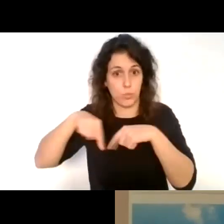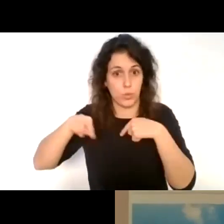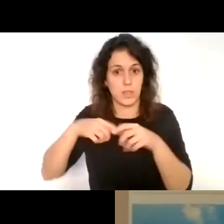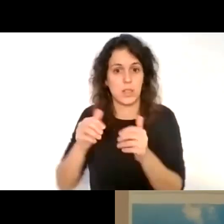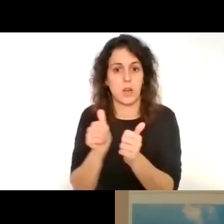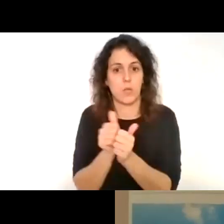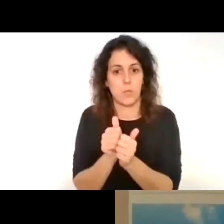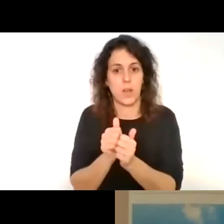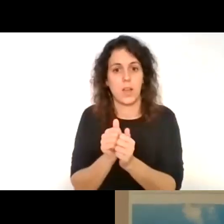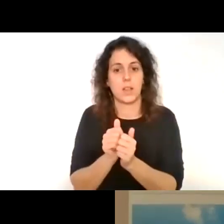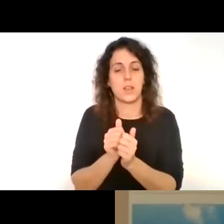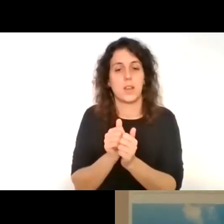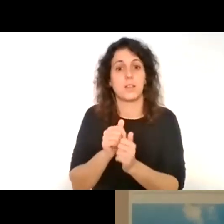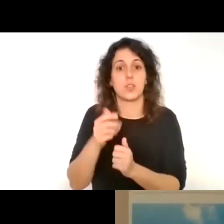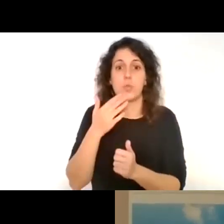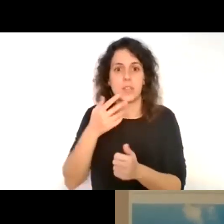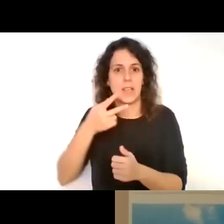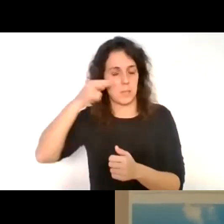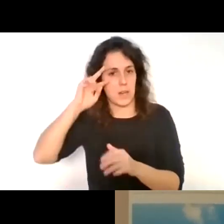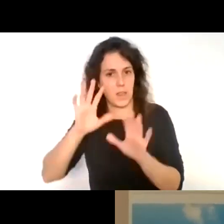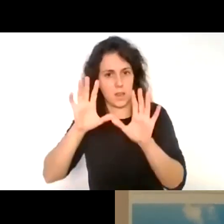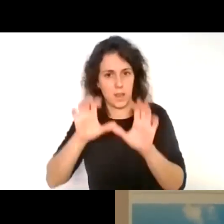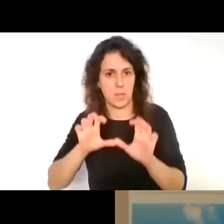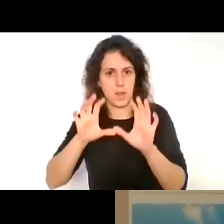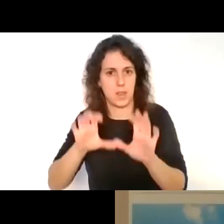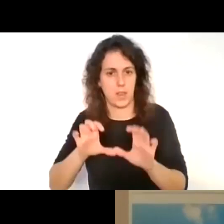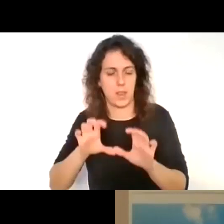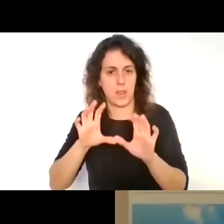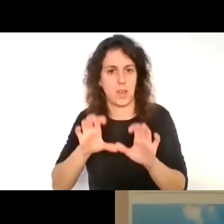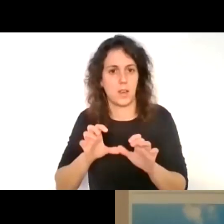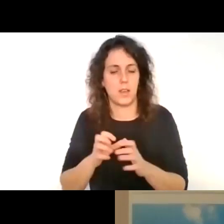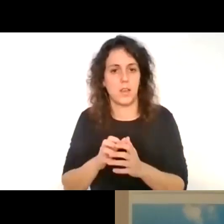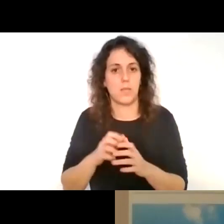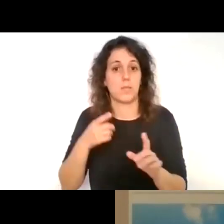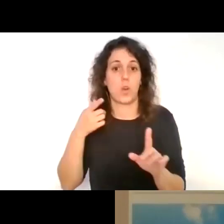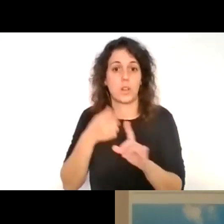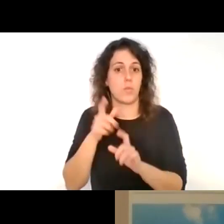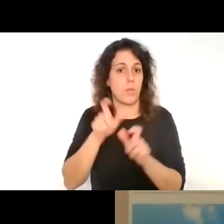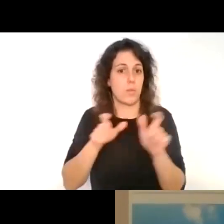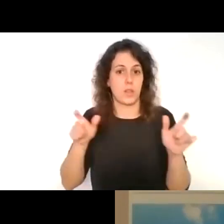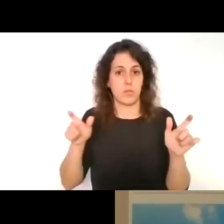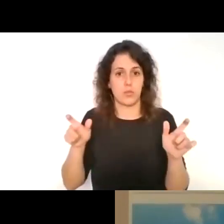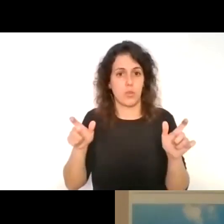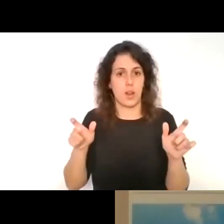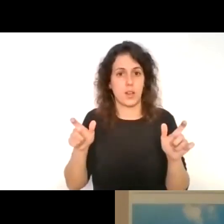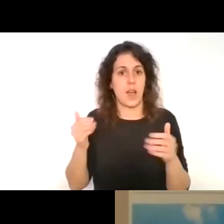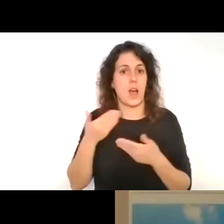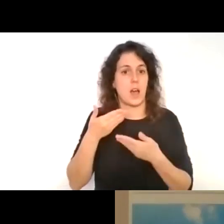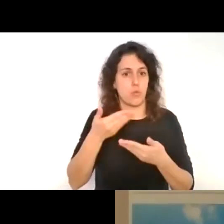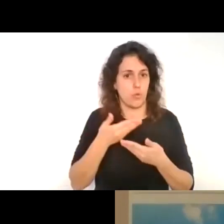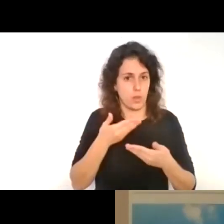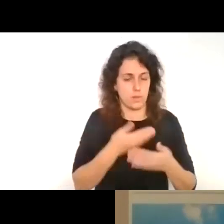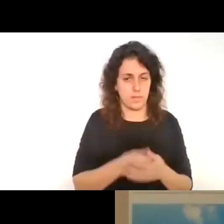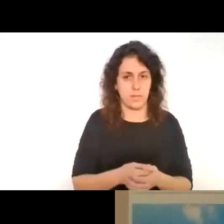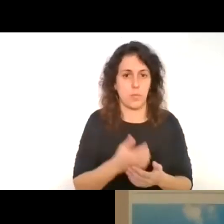se toma como una experiencia de aprendizaje para los que vienen a ayudar, por ejemplo.